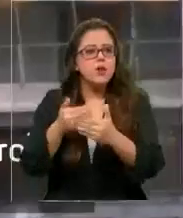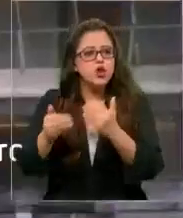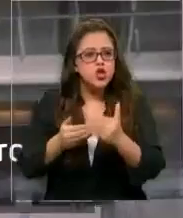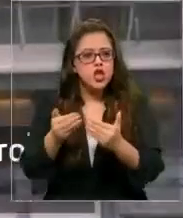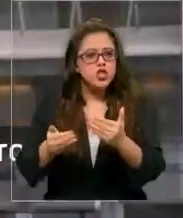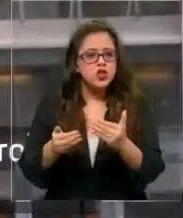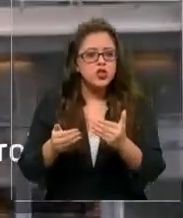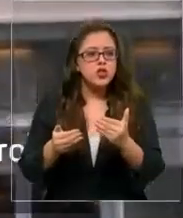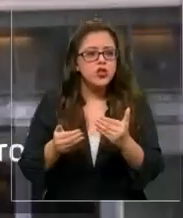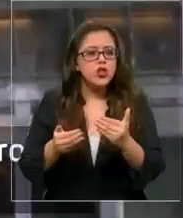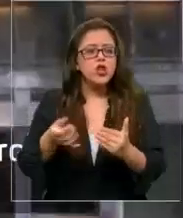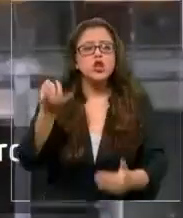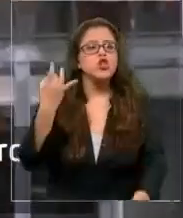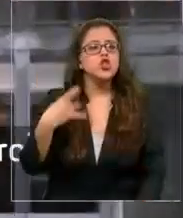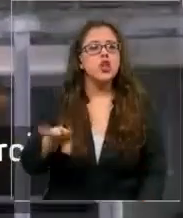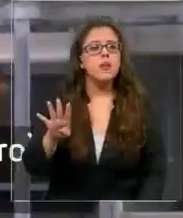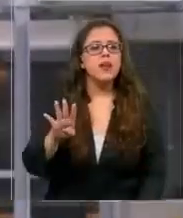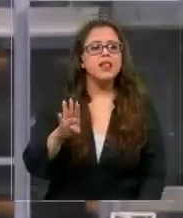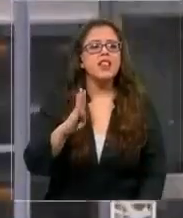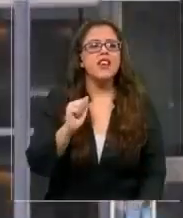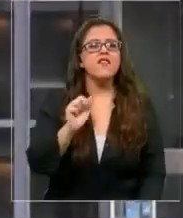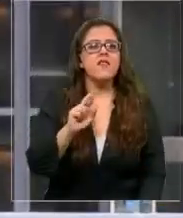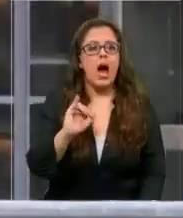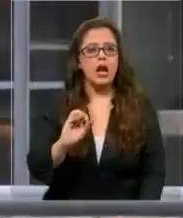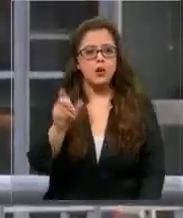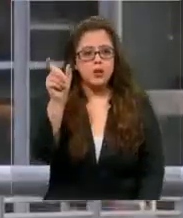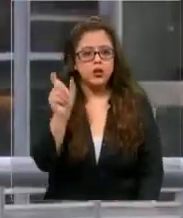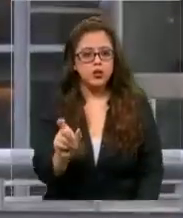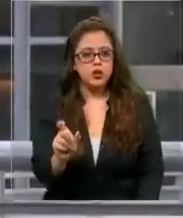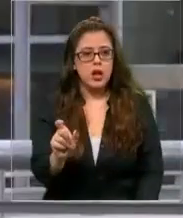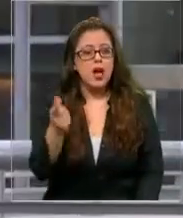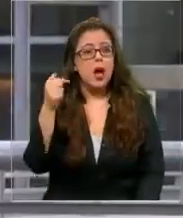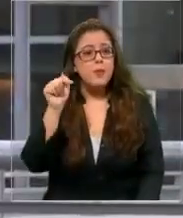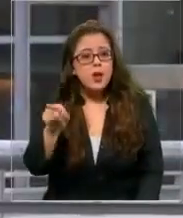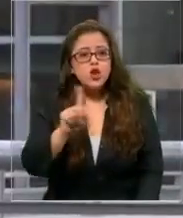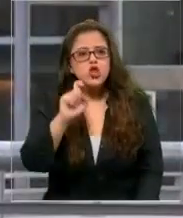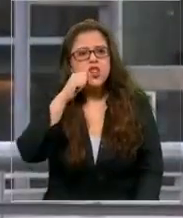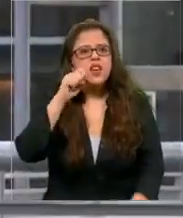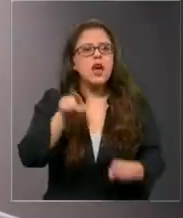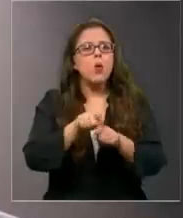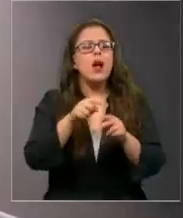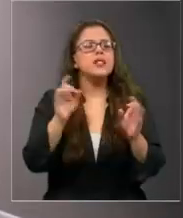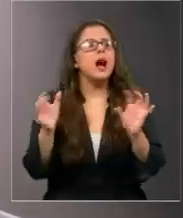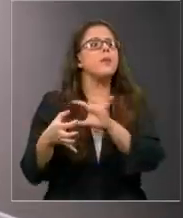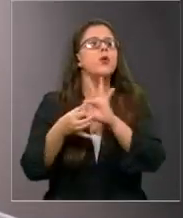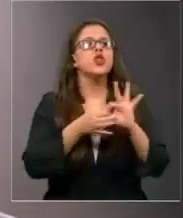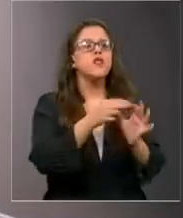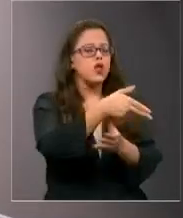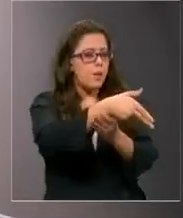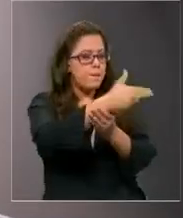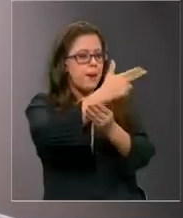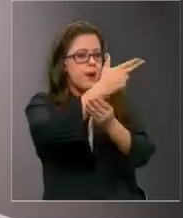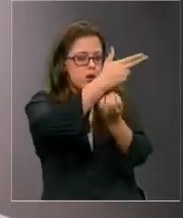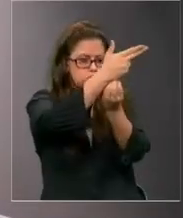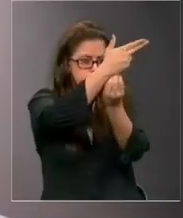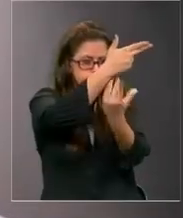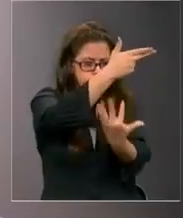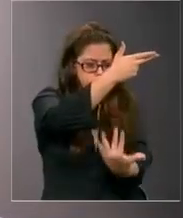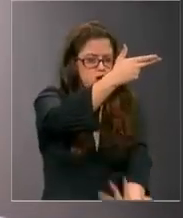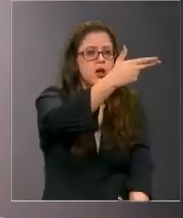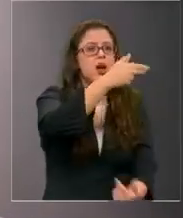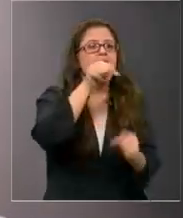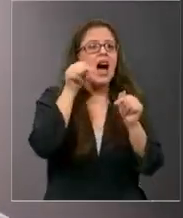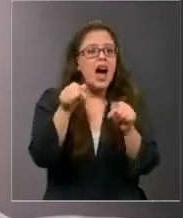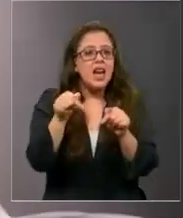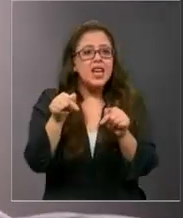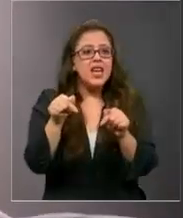los niveles en que está solamente los de bario. Eso no significa que sea residuo de disparo. Para que una partícula sea residuo de disparo